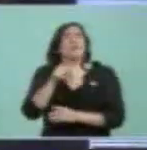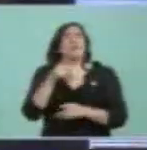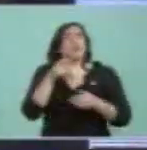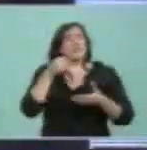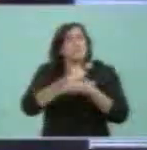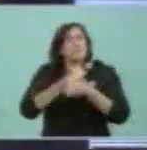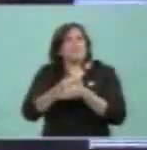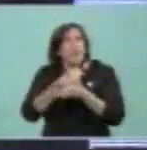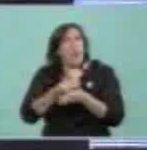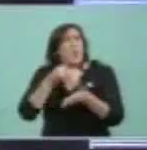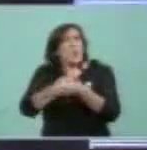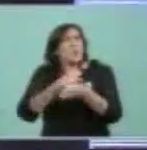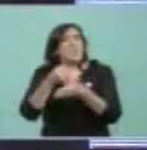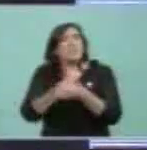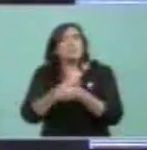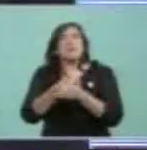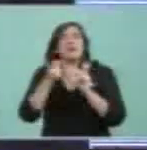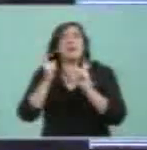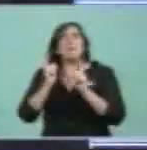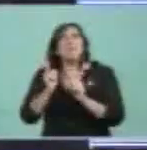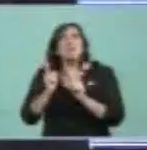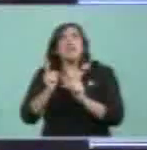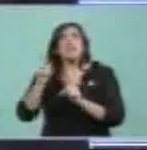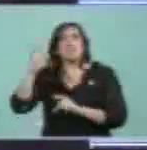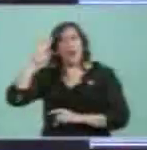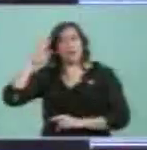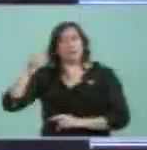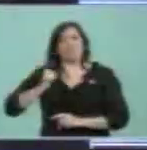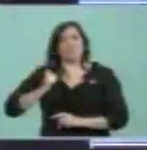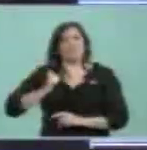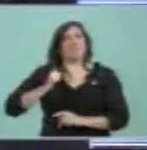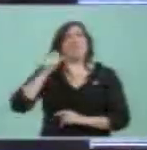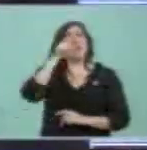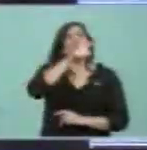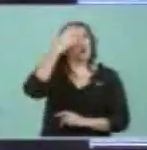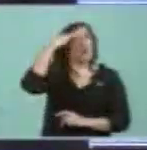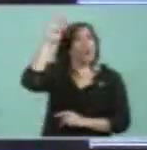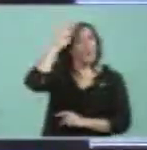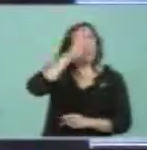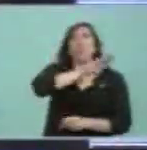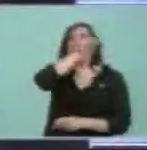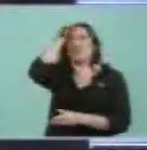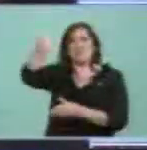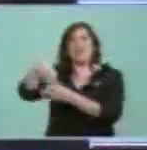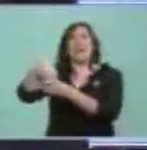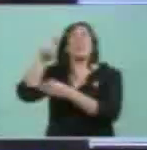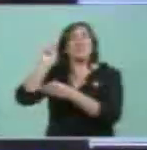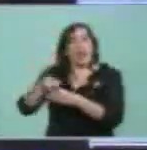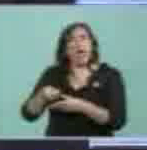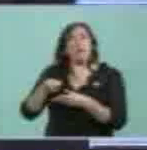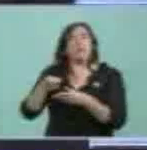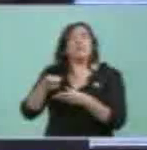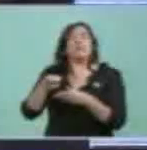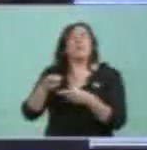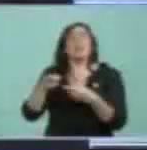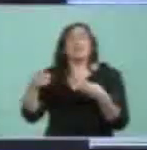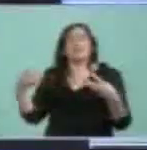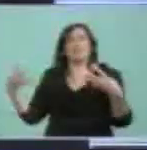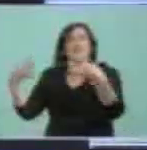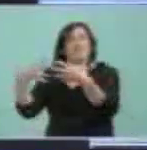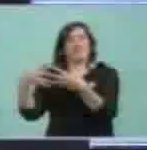angoleñas fue reconocido hasta las propias tropas cubanas que habían participado del lado del MPLA,